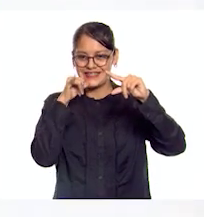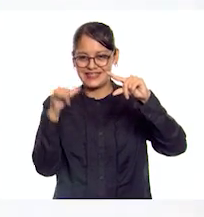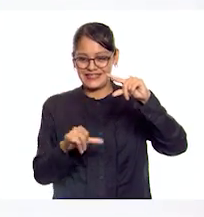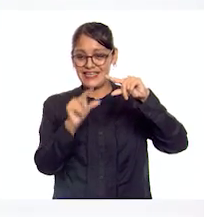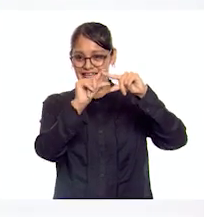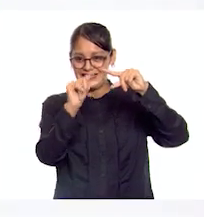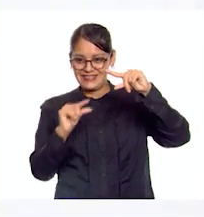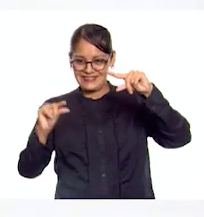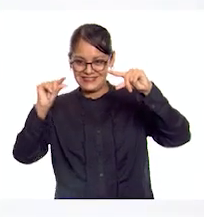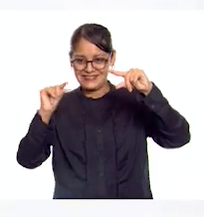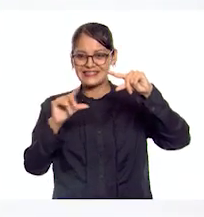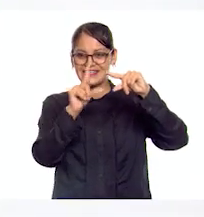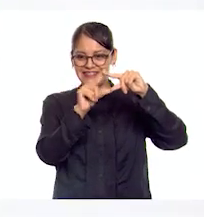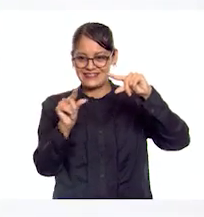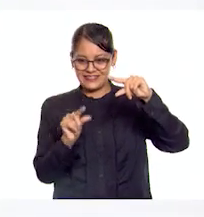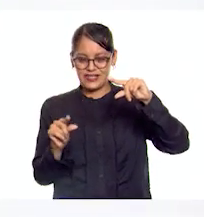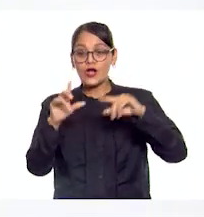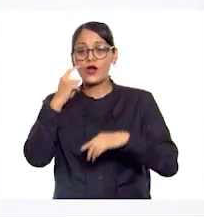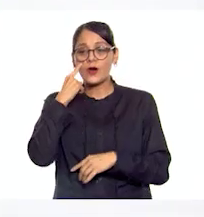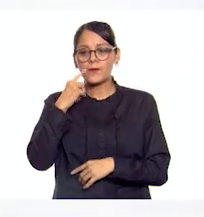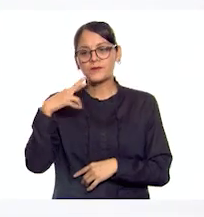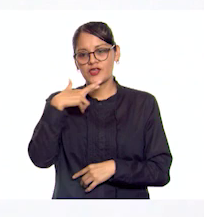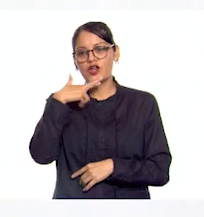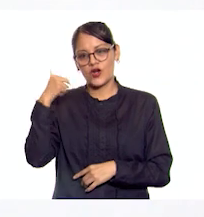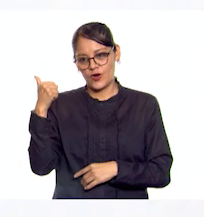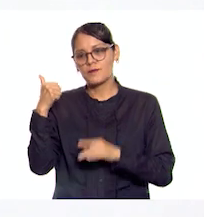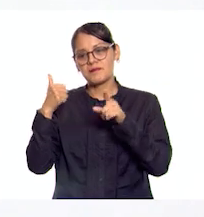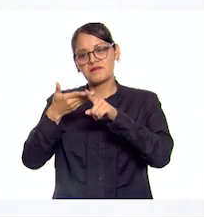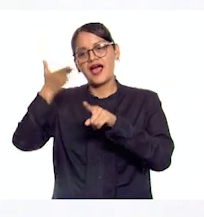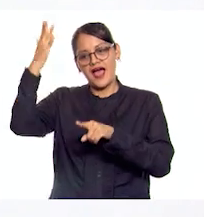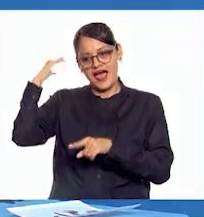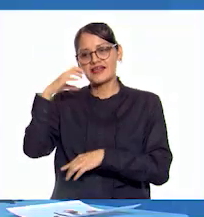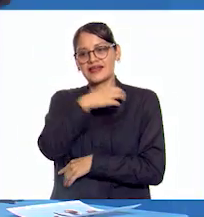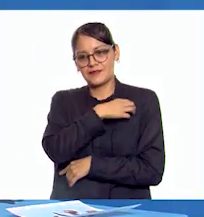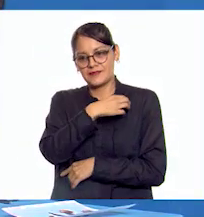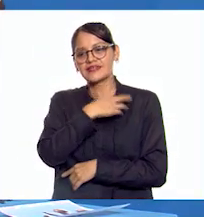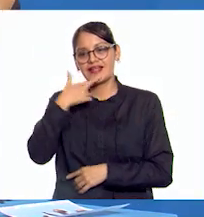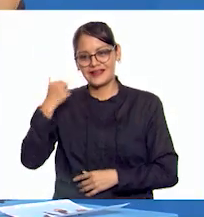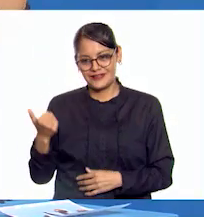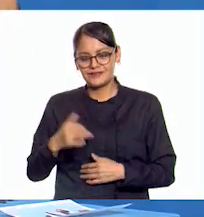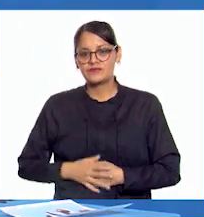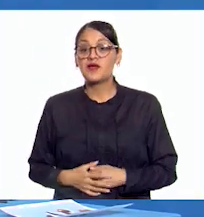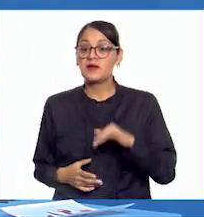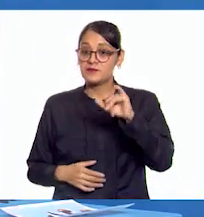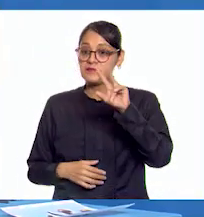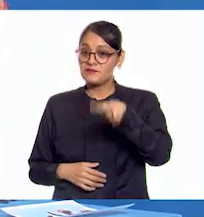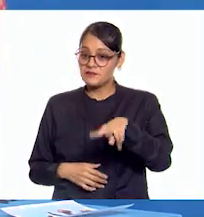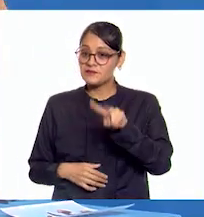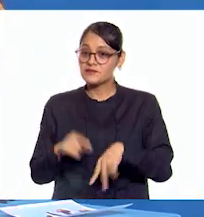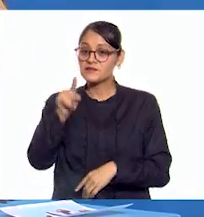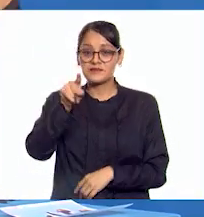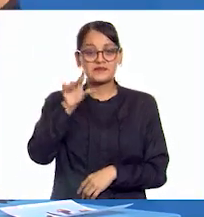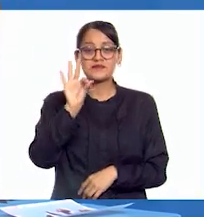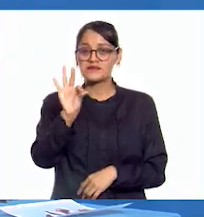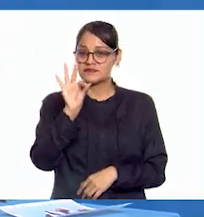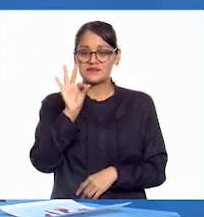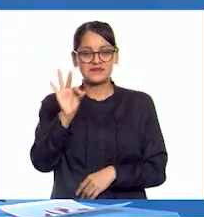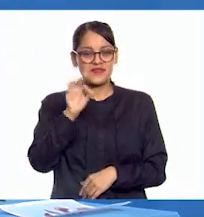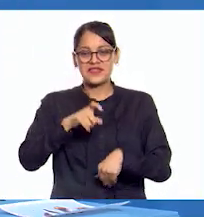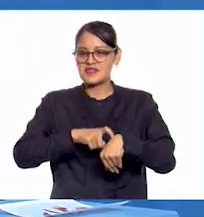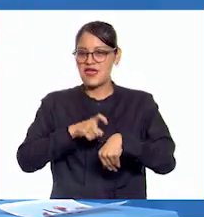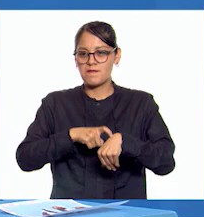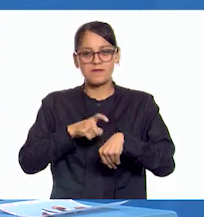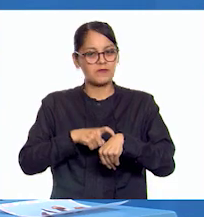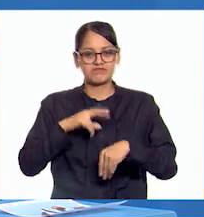está ubicada Roma, la capital del antiguo imperio romano. Excelente, Jenny. Has completado en el tiempo